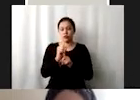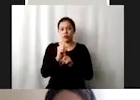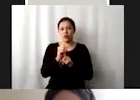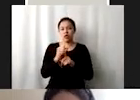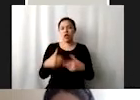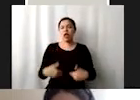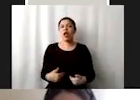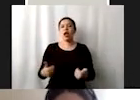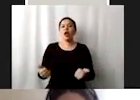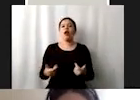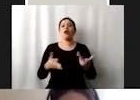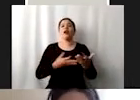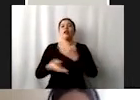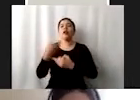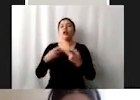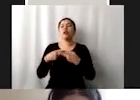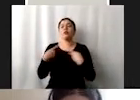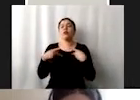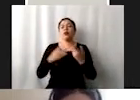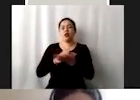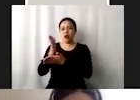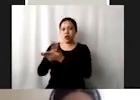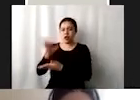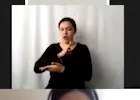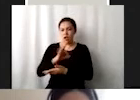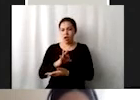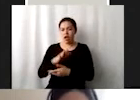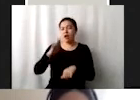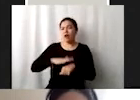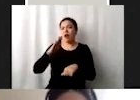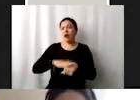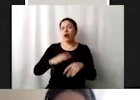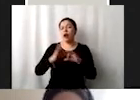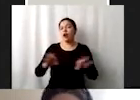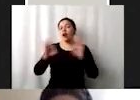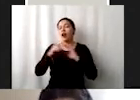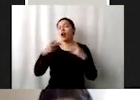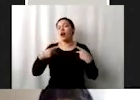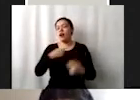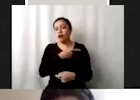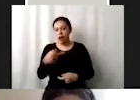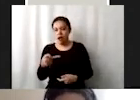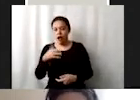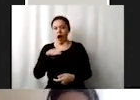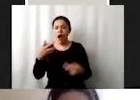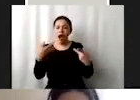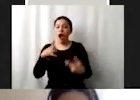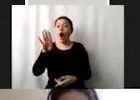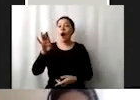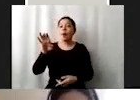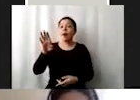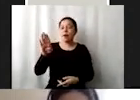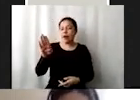hambre y asegurar el acceso de todas las personas, particular las más pobres, incluidos los lactantes, por ejemplo, una